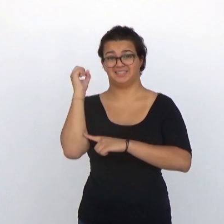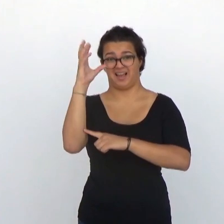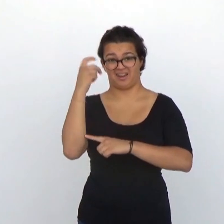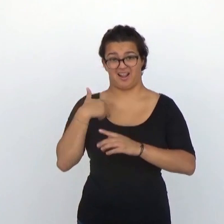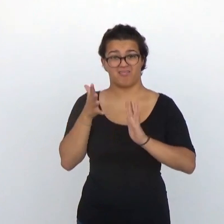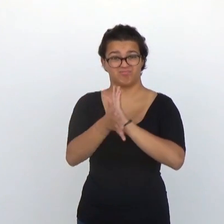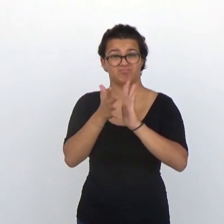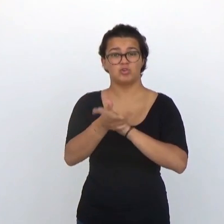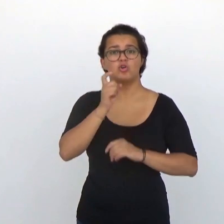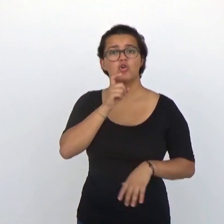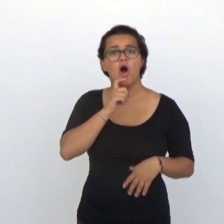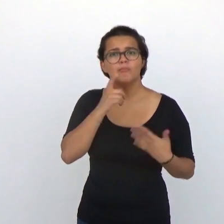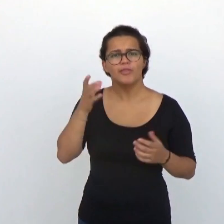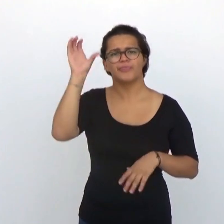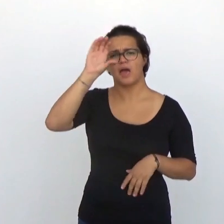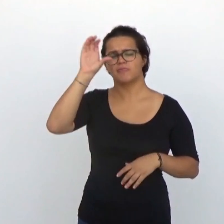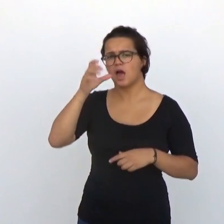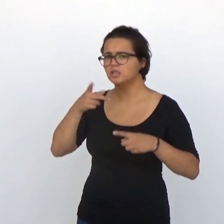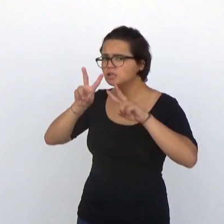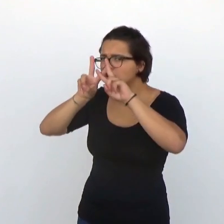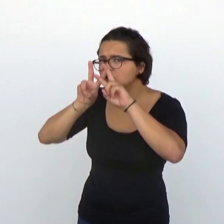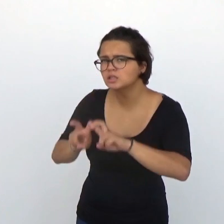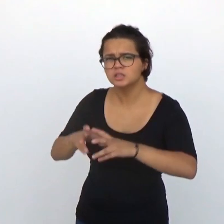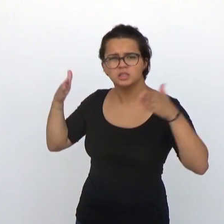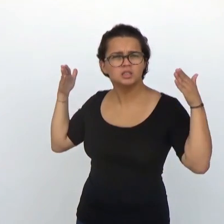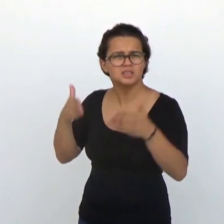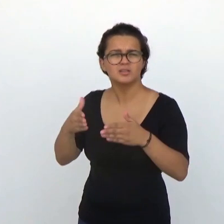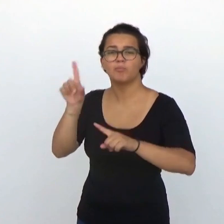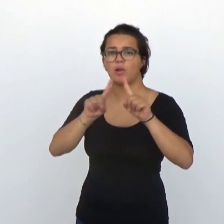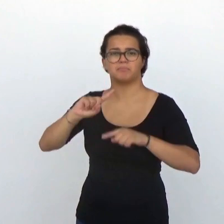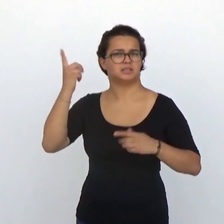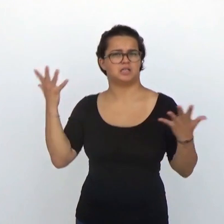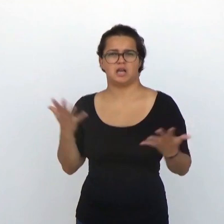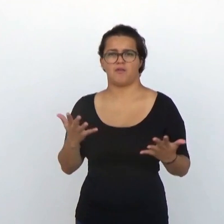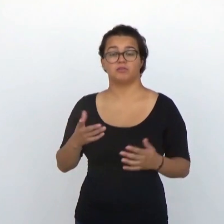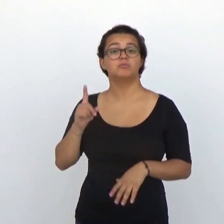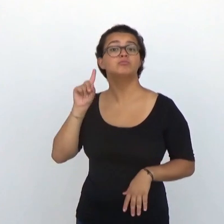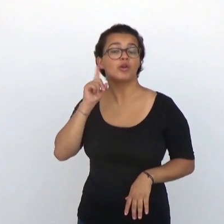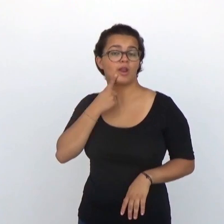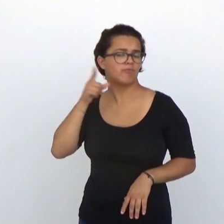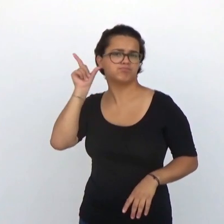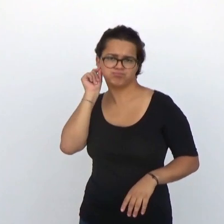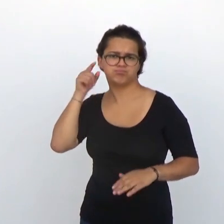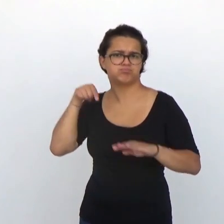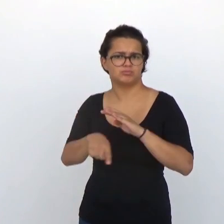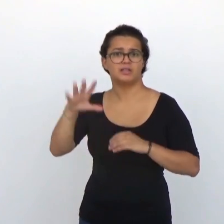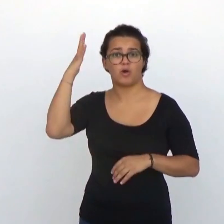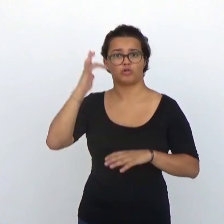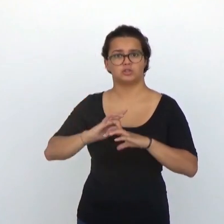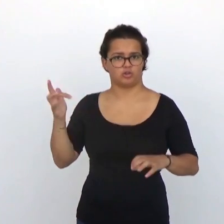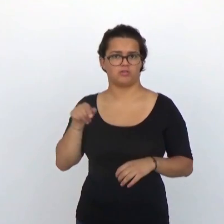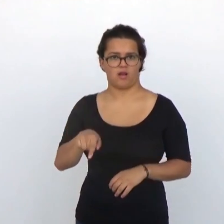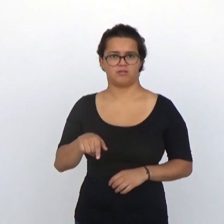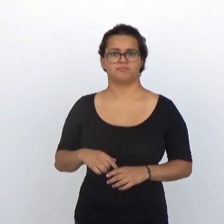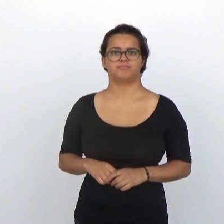de mi charla a comentar cómo la ciencia se enfrenta al problema auditivo más grave, el de las sorderas neurosensoriales. Me